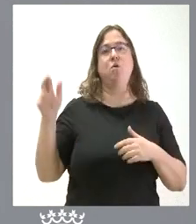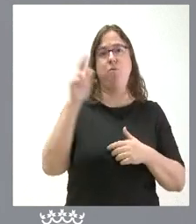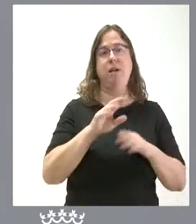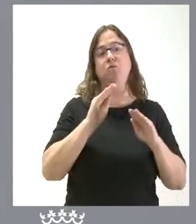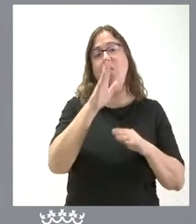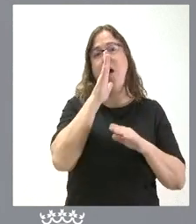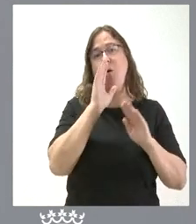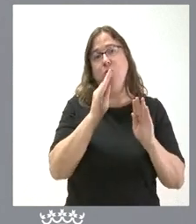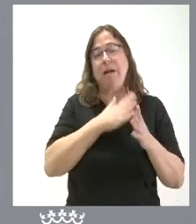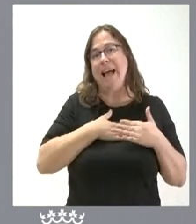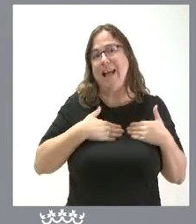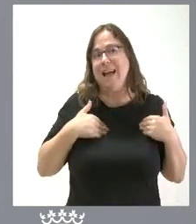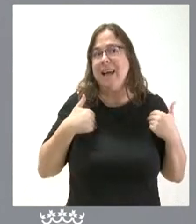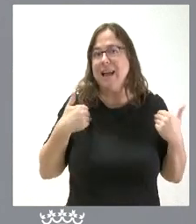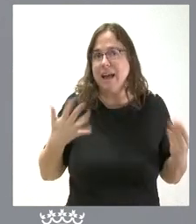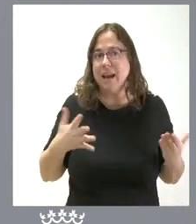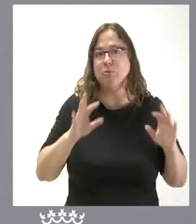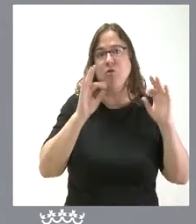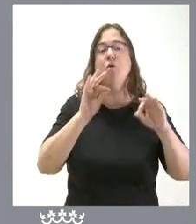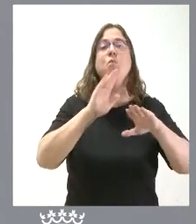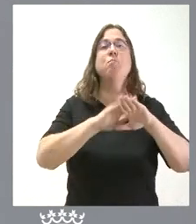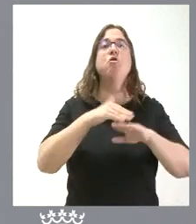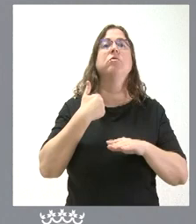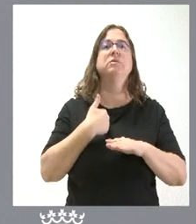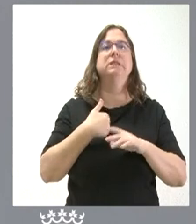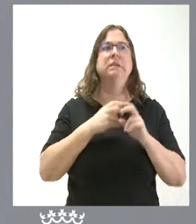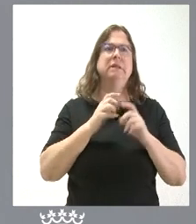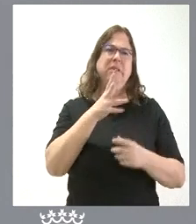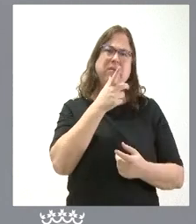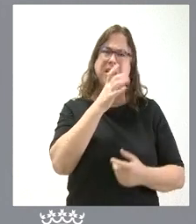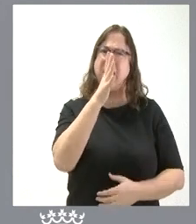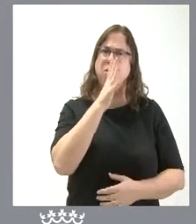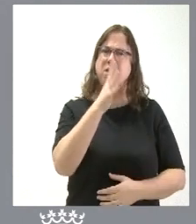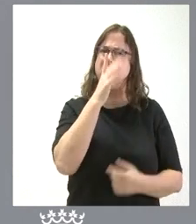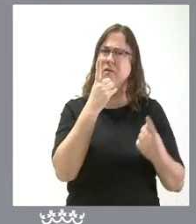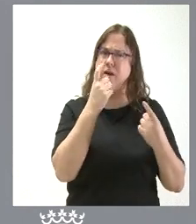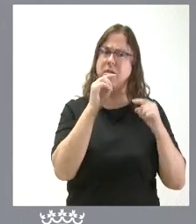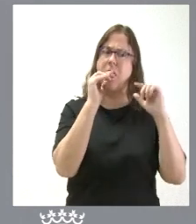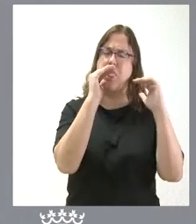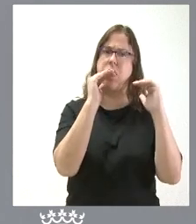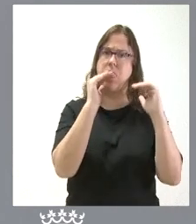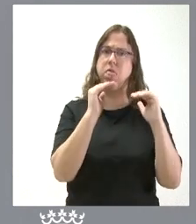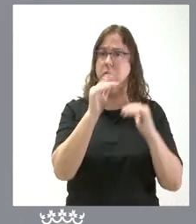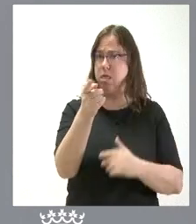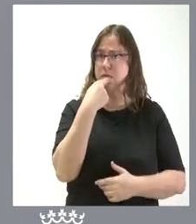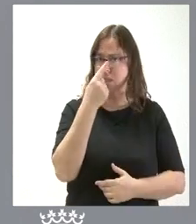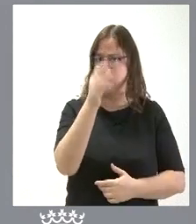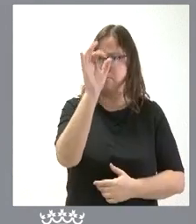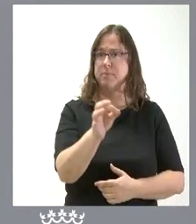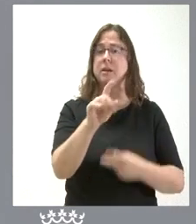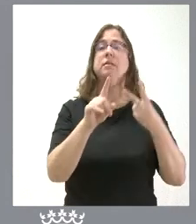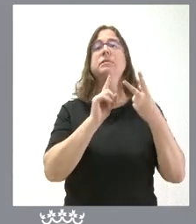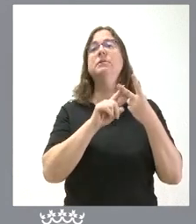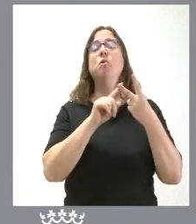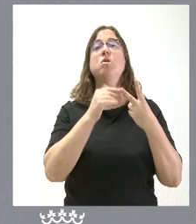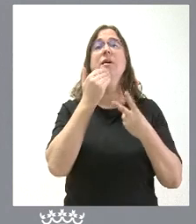de masa de agua que todos deseamos que sea así porque llevamos un estrés hídrico relevante como usted mismo señala en su intervención y en segundo lugar